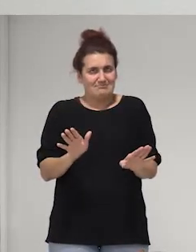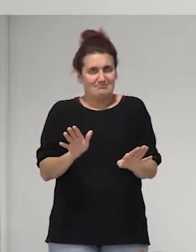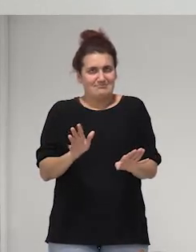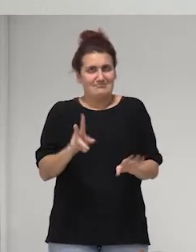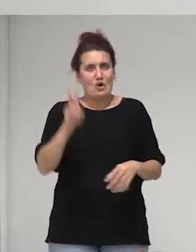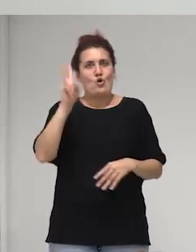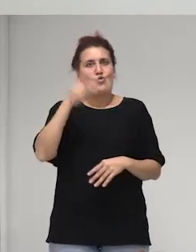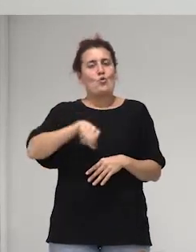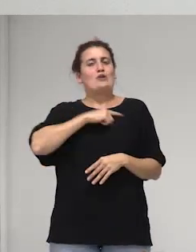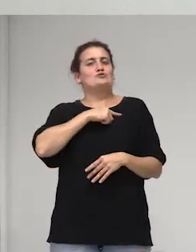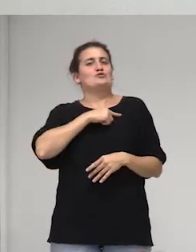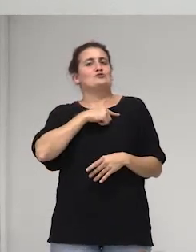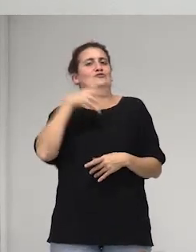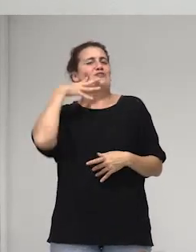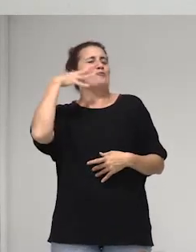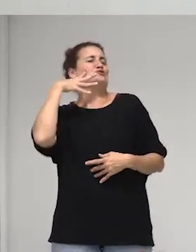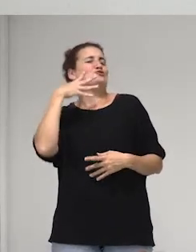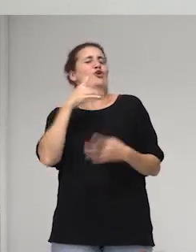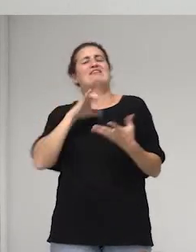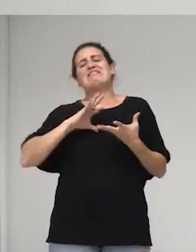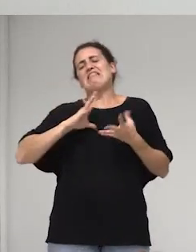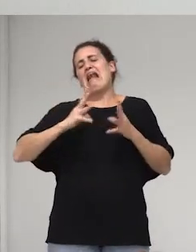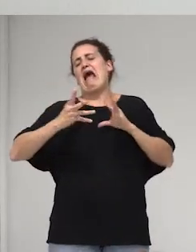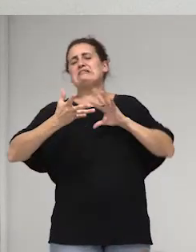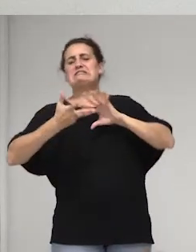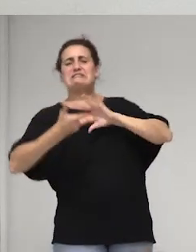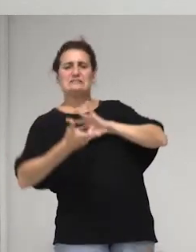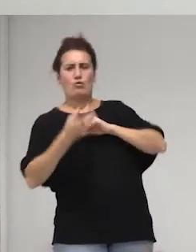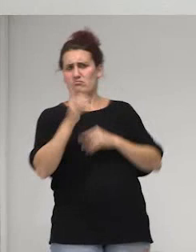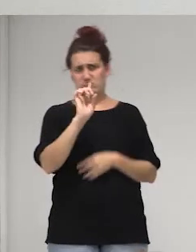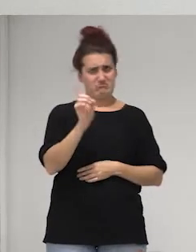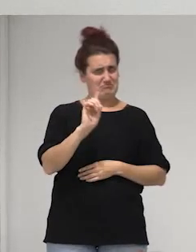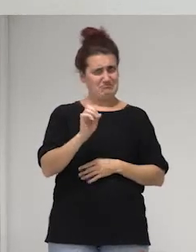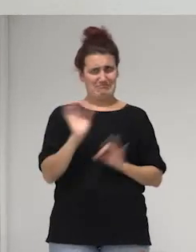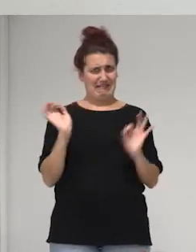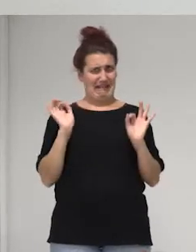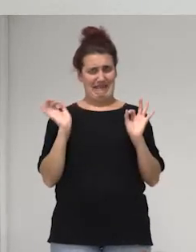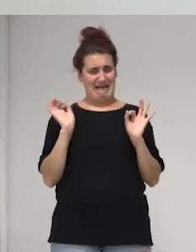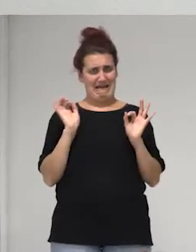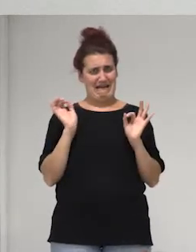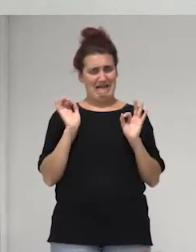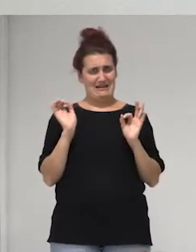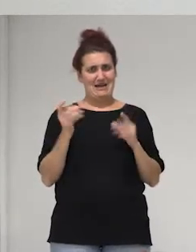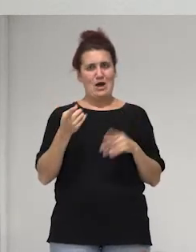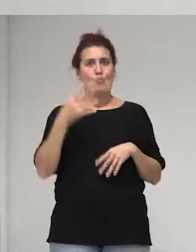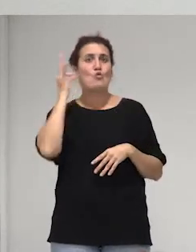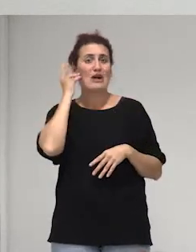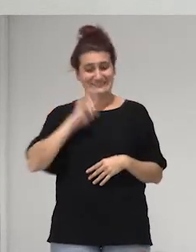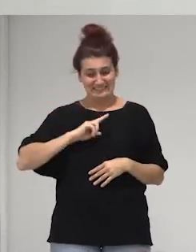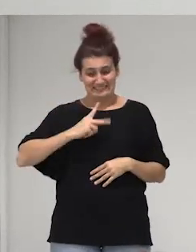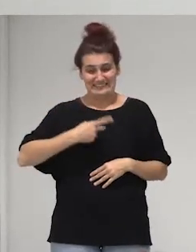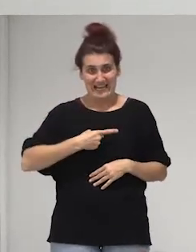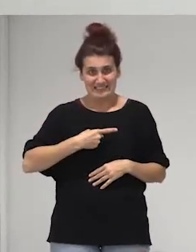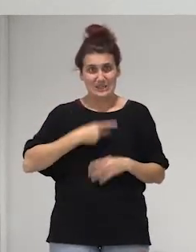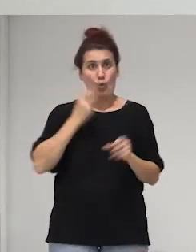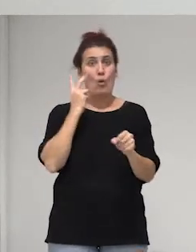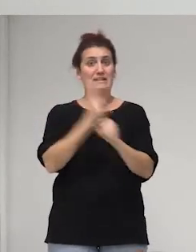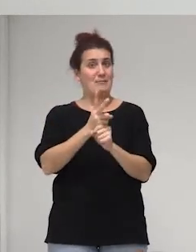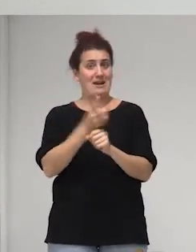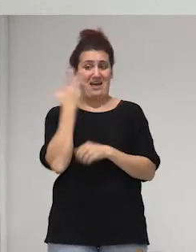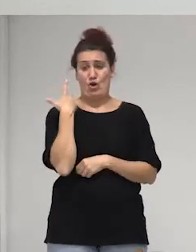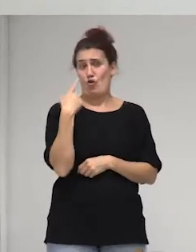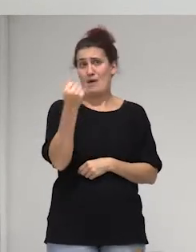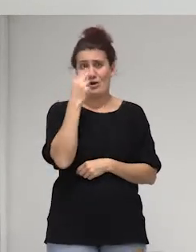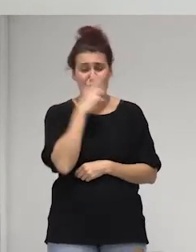en ese famoso tránsito que le dicen va y el tránsito y el tránsito no a las mujeres trans al menos en Guatemala nos roban nuestra